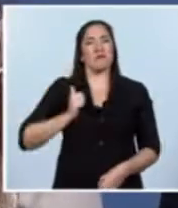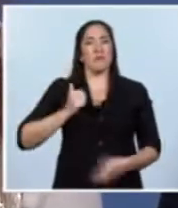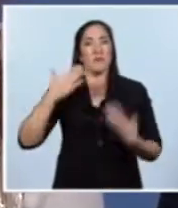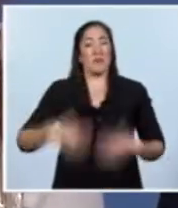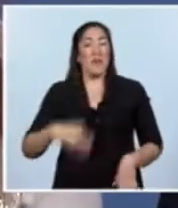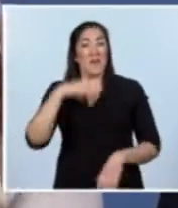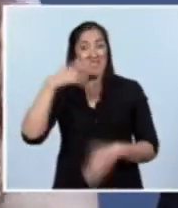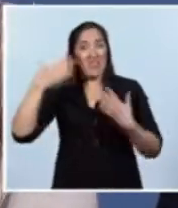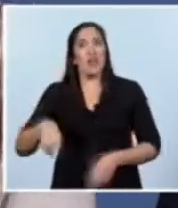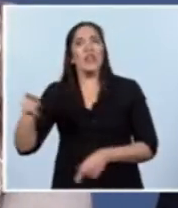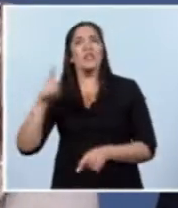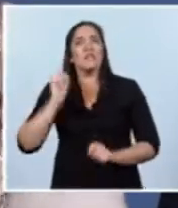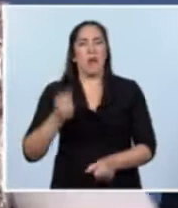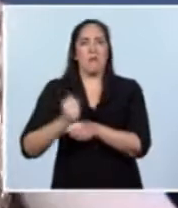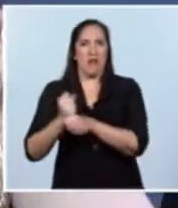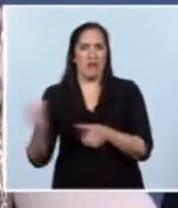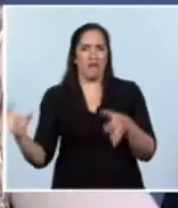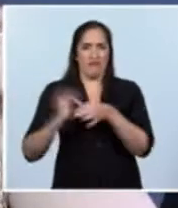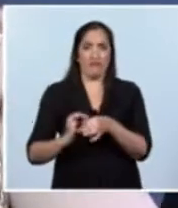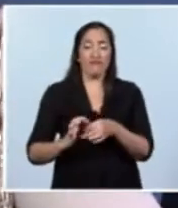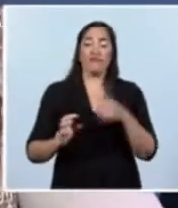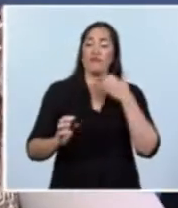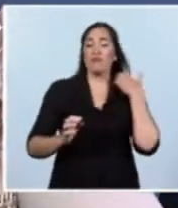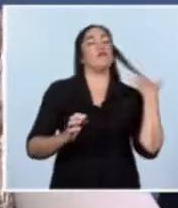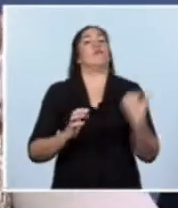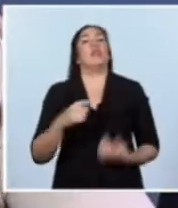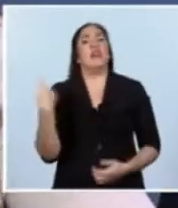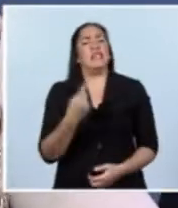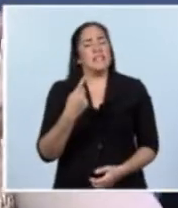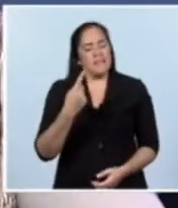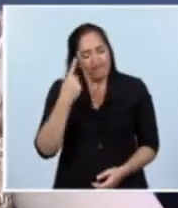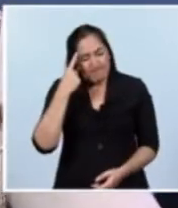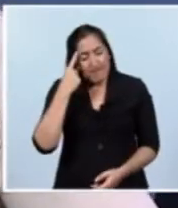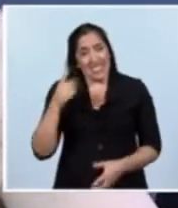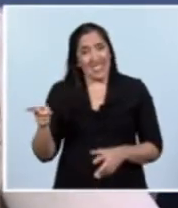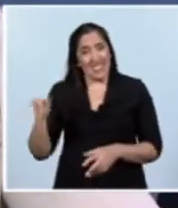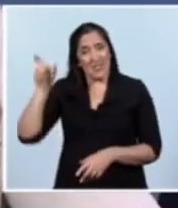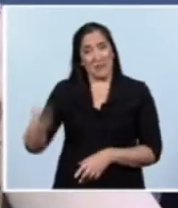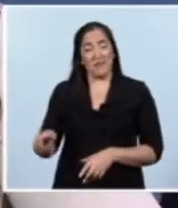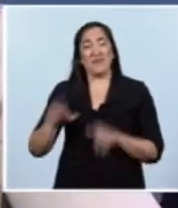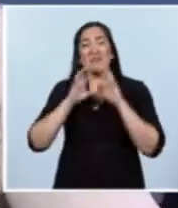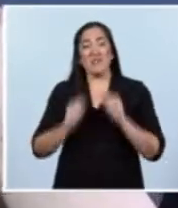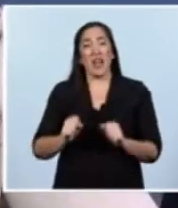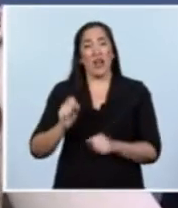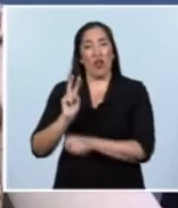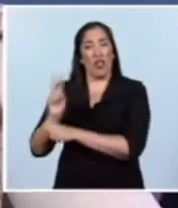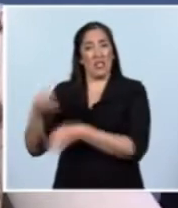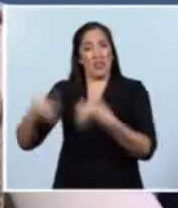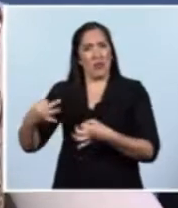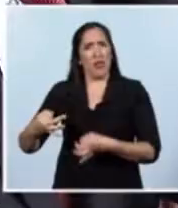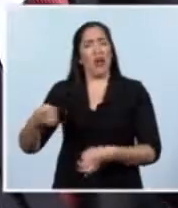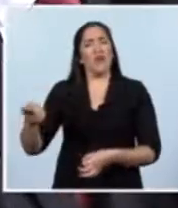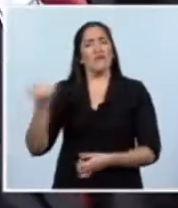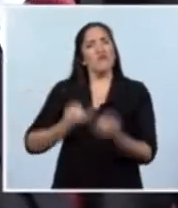provisión que hemos hecho de ella. También necesitamos, y lo decía recién el Secretario de Seguridad, tenemos jueces como